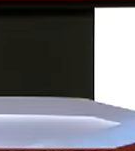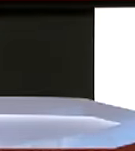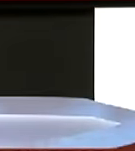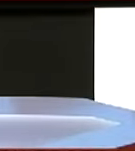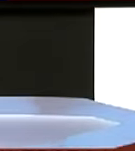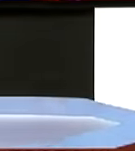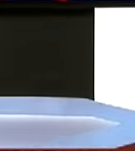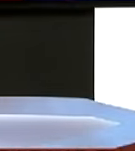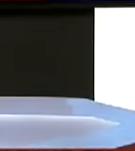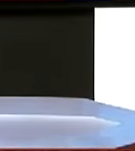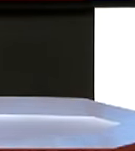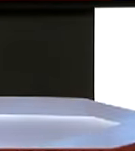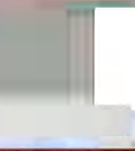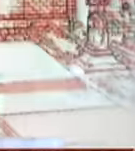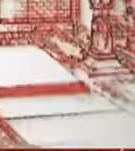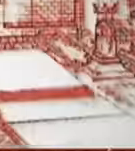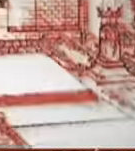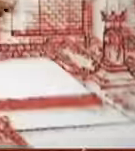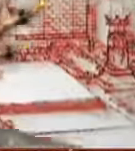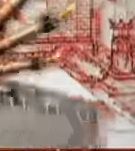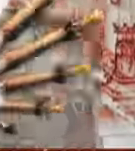México es tu museo